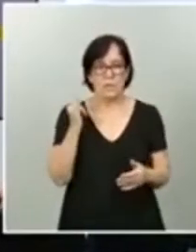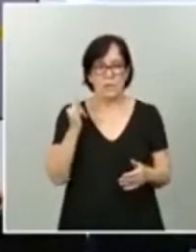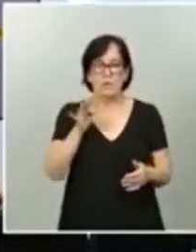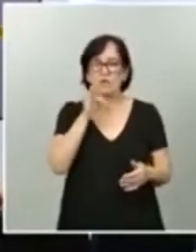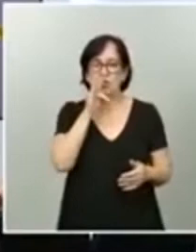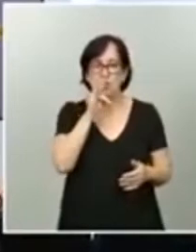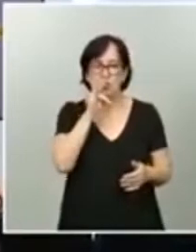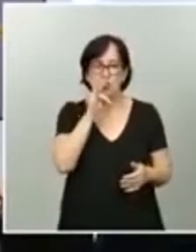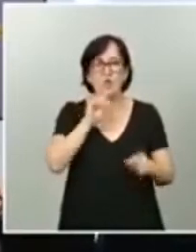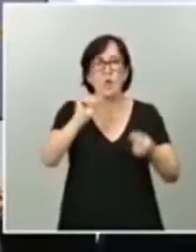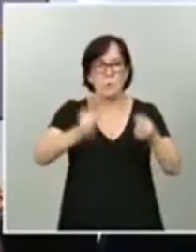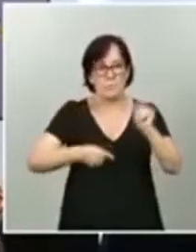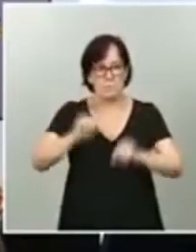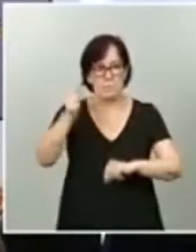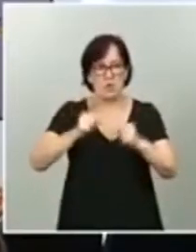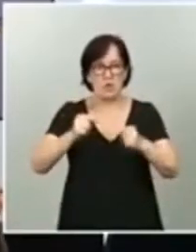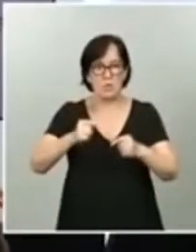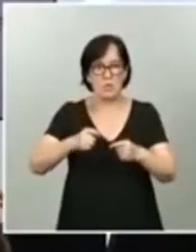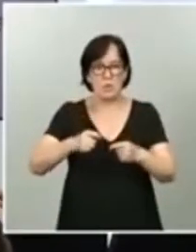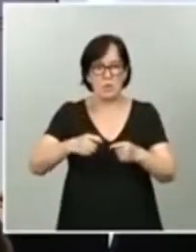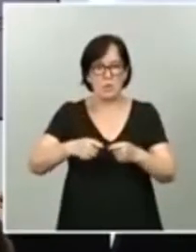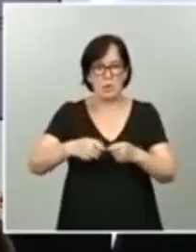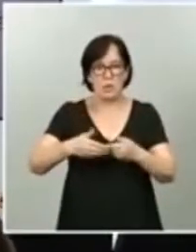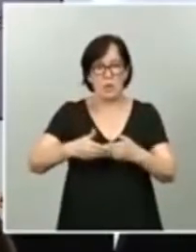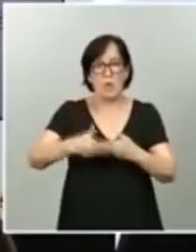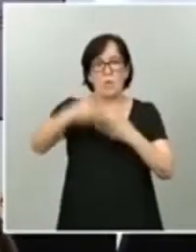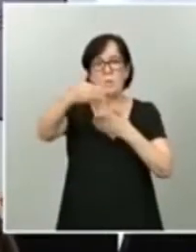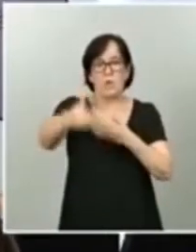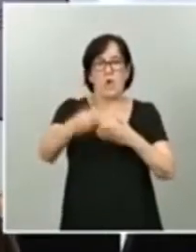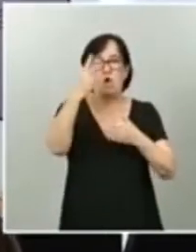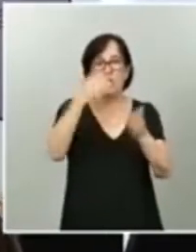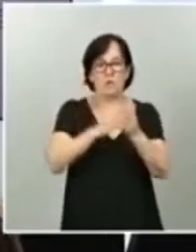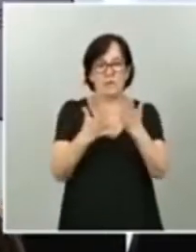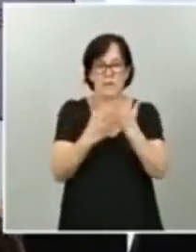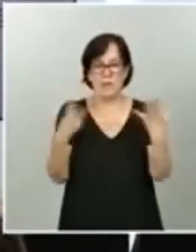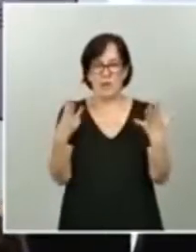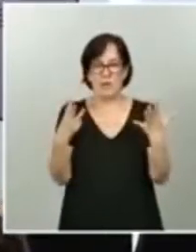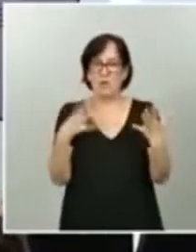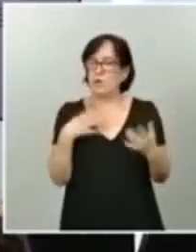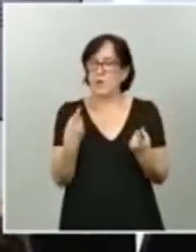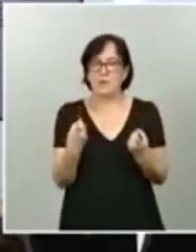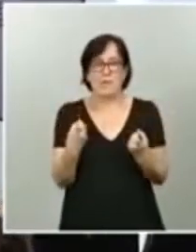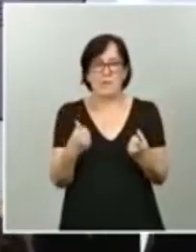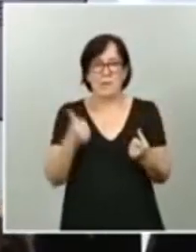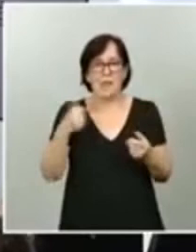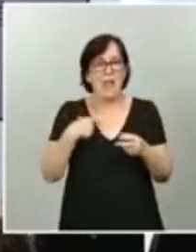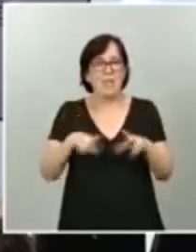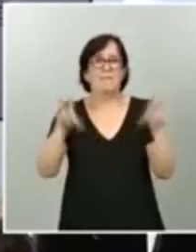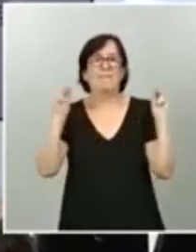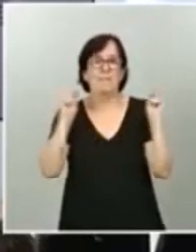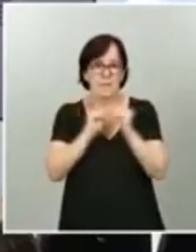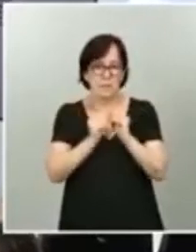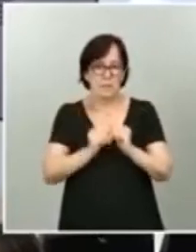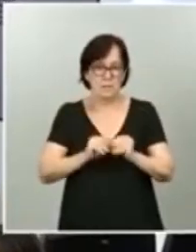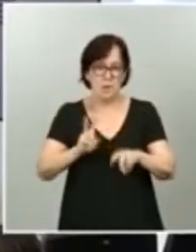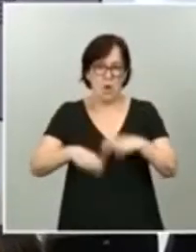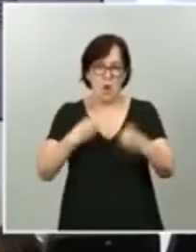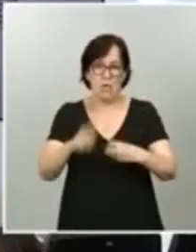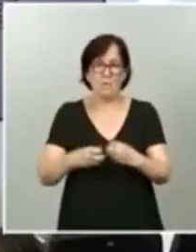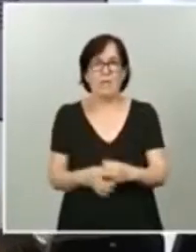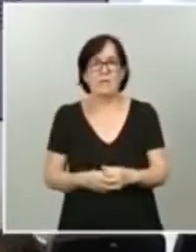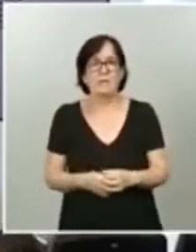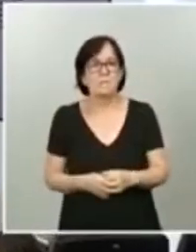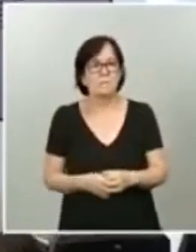presupuesto prorrogado de 2018, esto era más que necesario para culminar con esas obras. Y en el ámbito de la